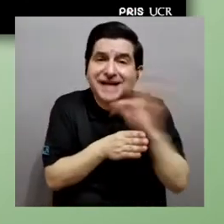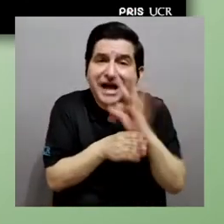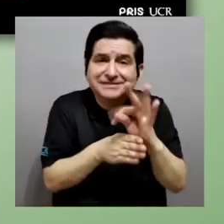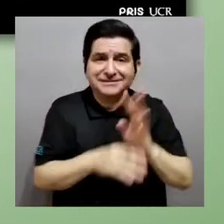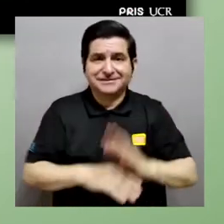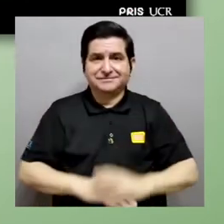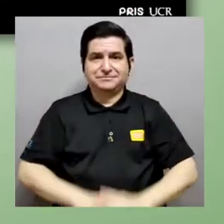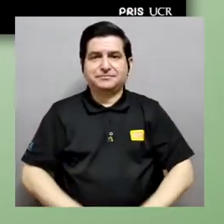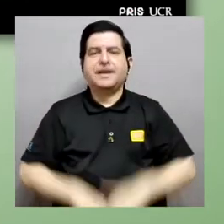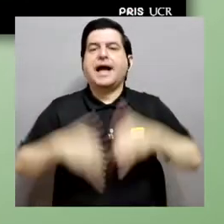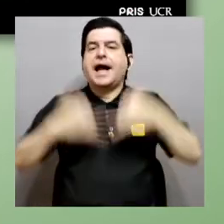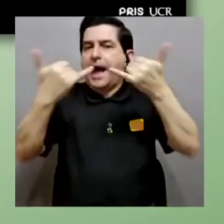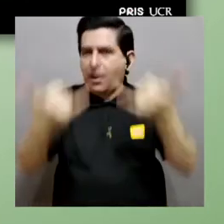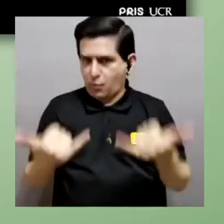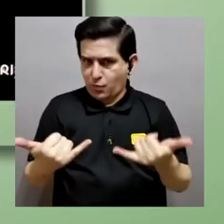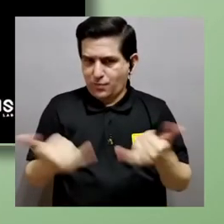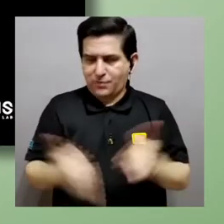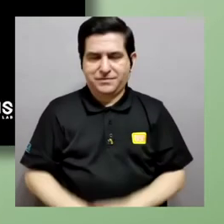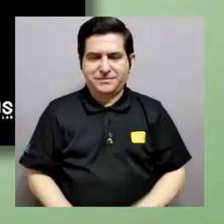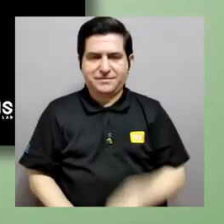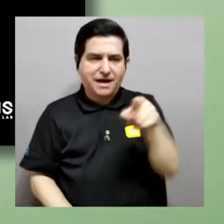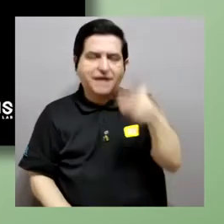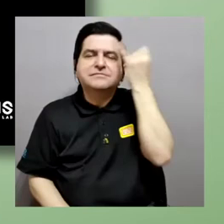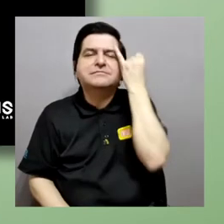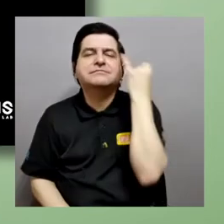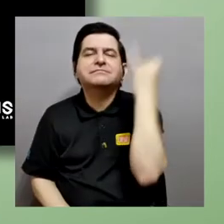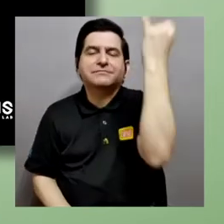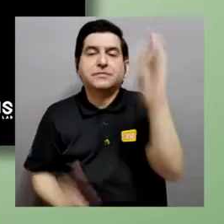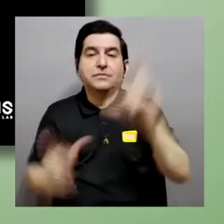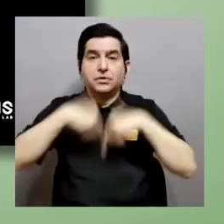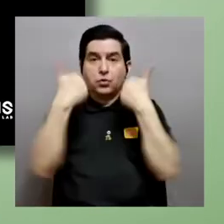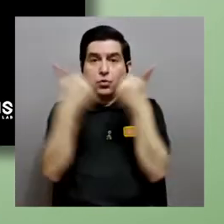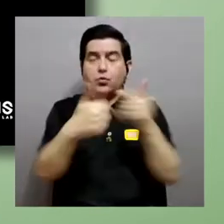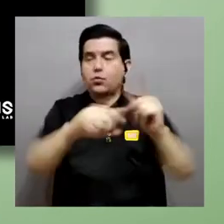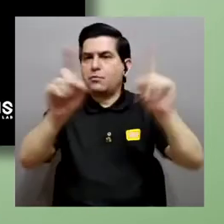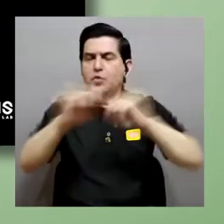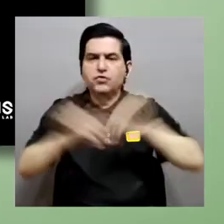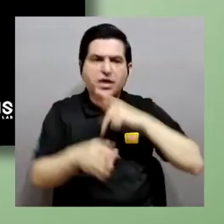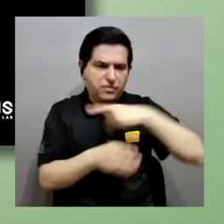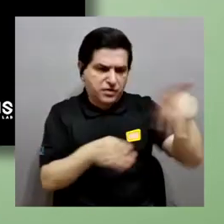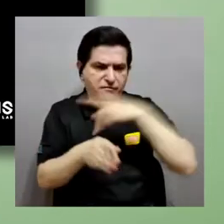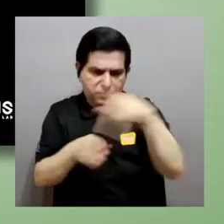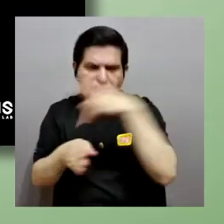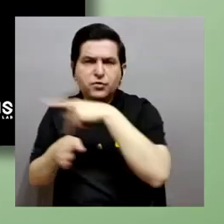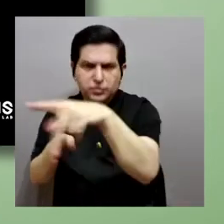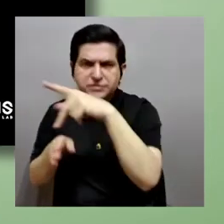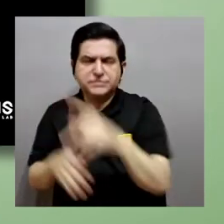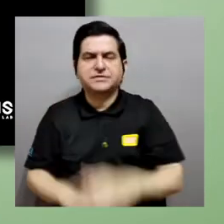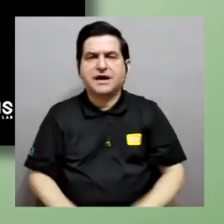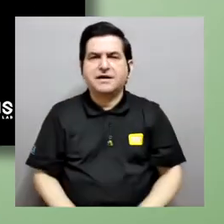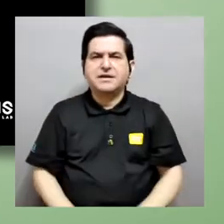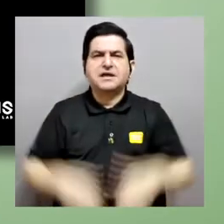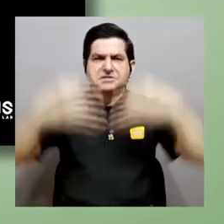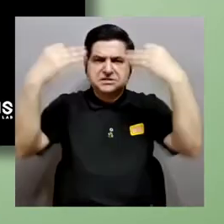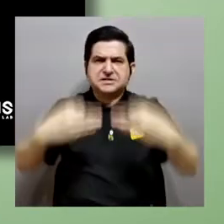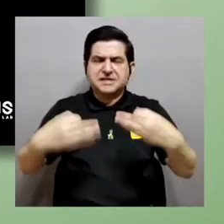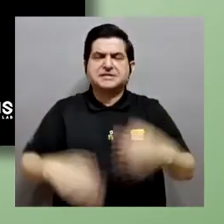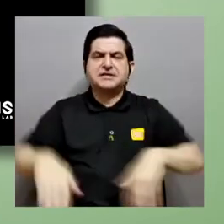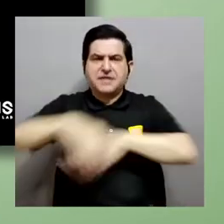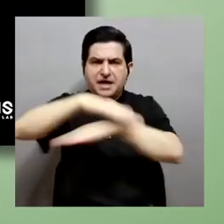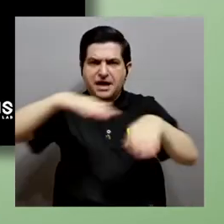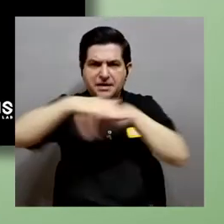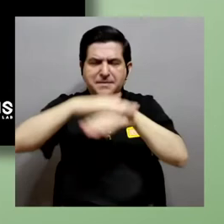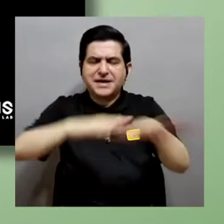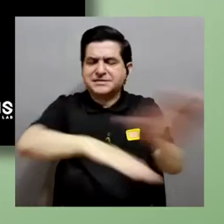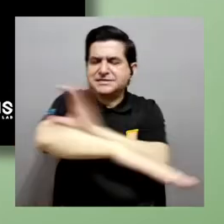Ahora, basados en esta idea, ¿verdad? Un grupo transdisciplinar, ahora voy a mencionarlos. Decidimos crear una plataforma computacional y